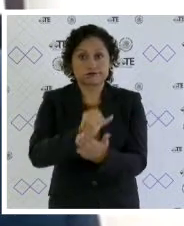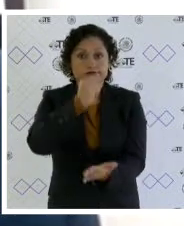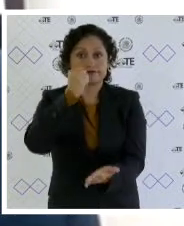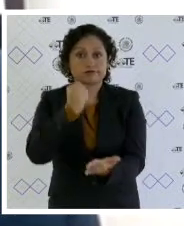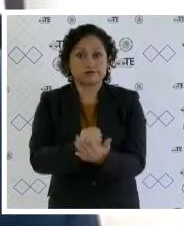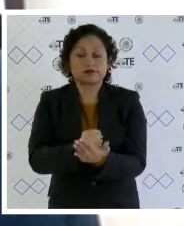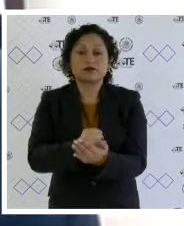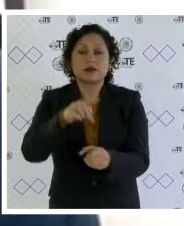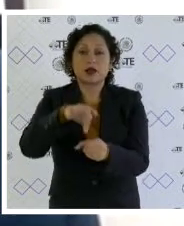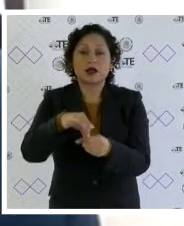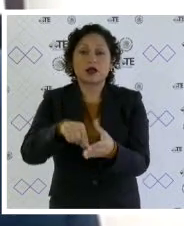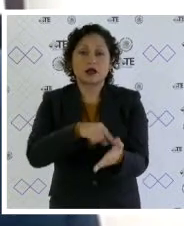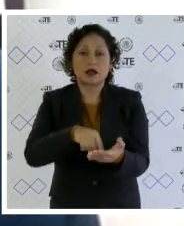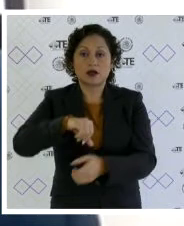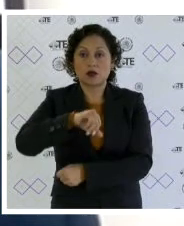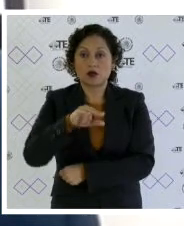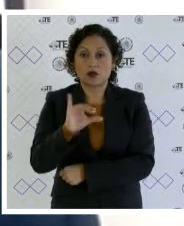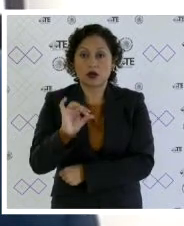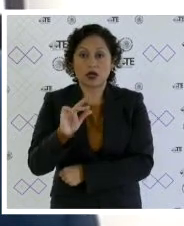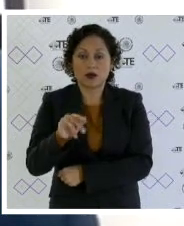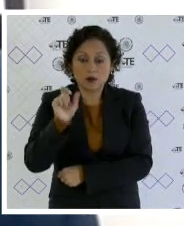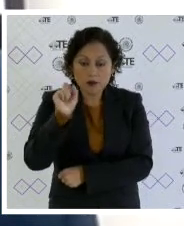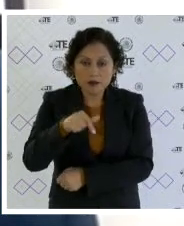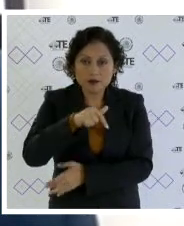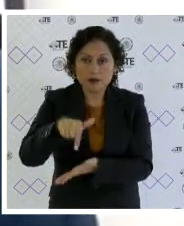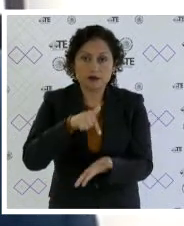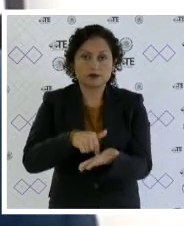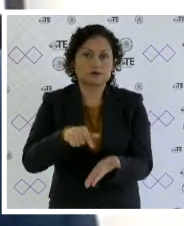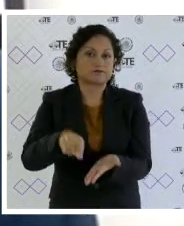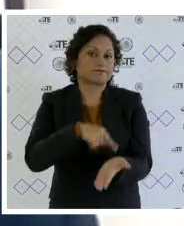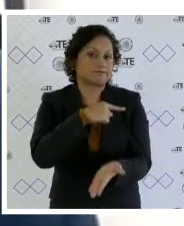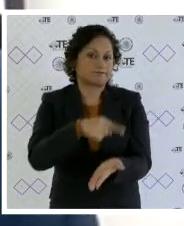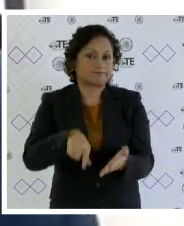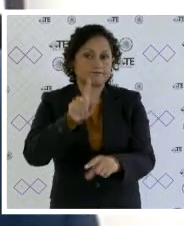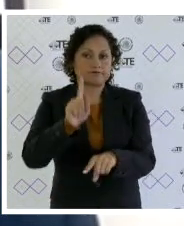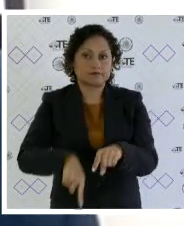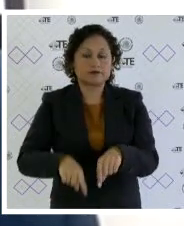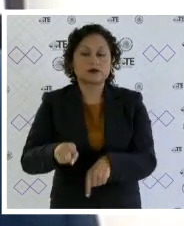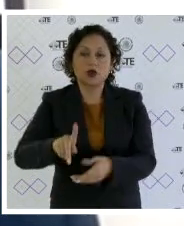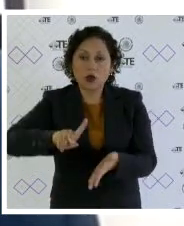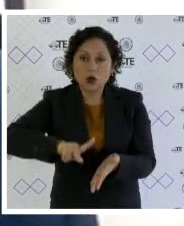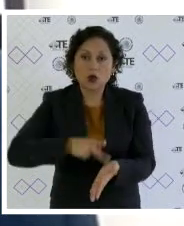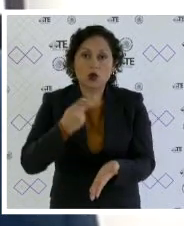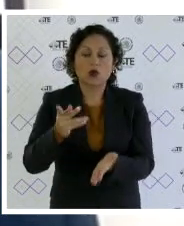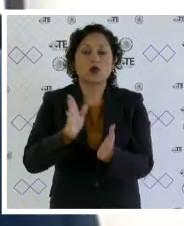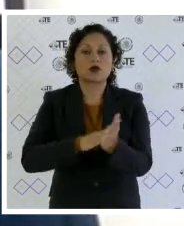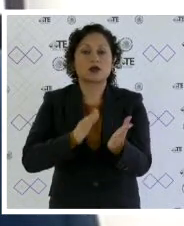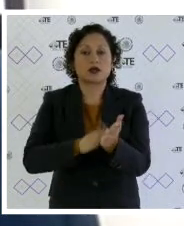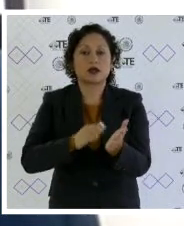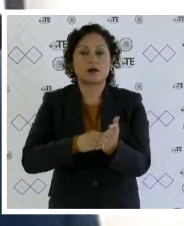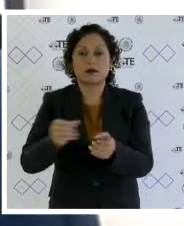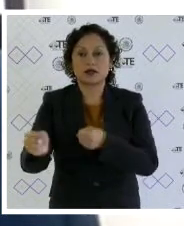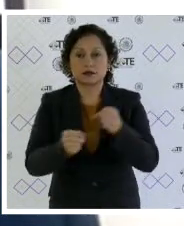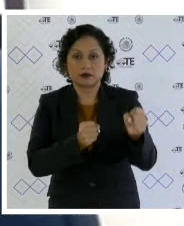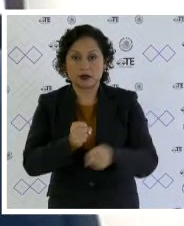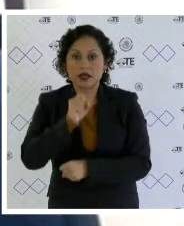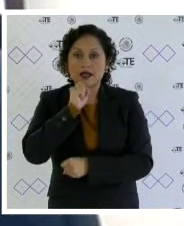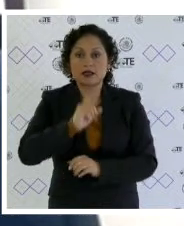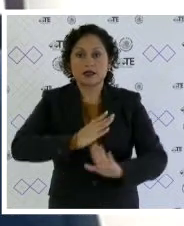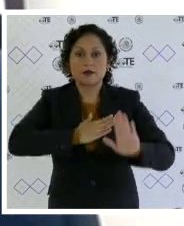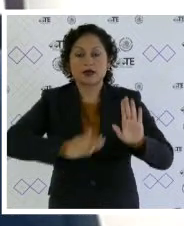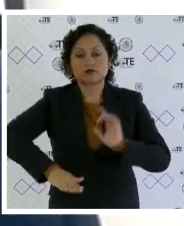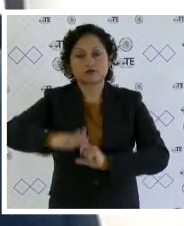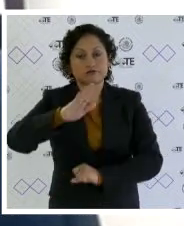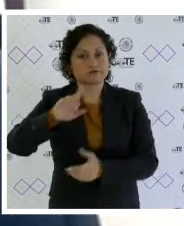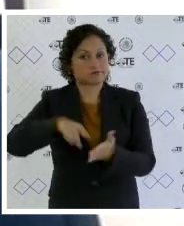nulidad de la elección de la copaco en dicha unidad territorial revocar la constancia de asignación e integración así como dejar sin efectos la toma de protesta